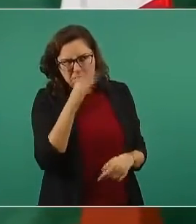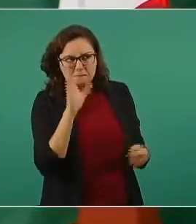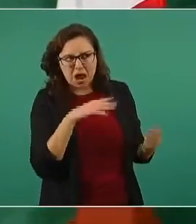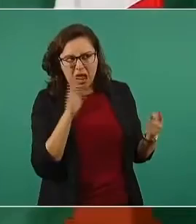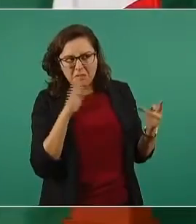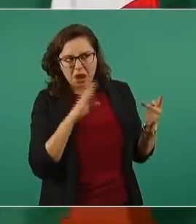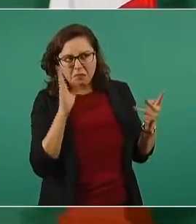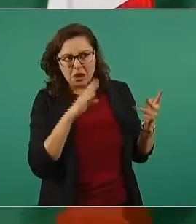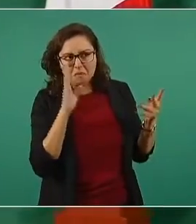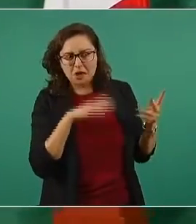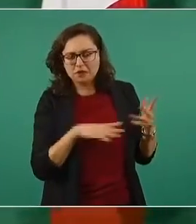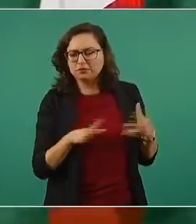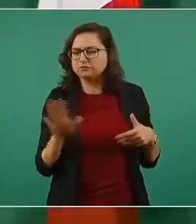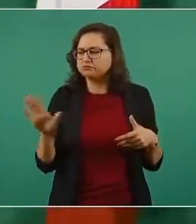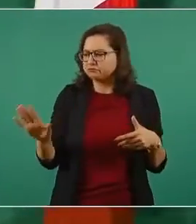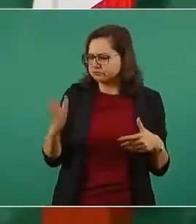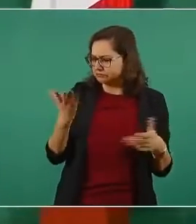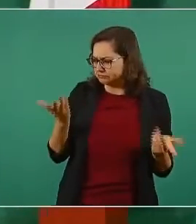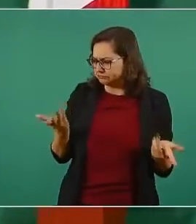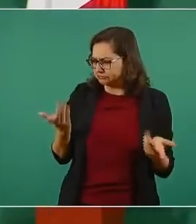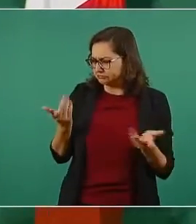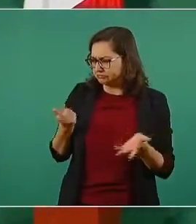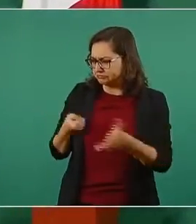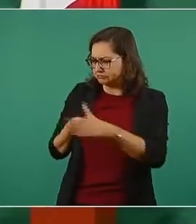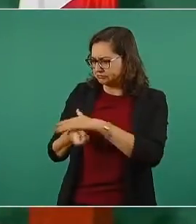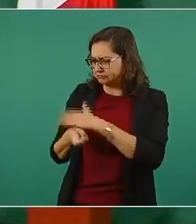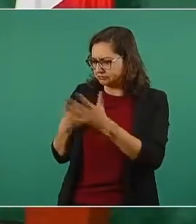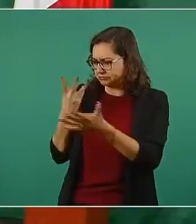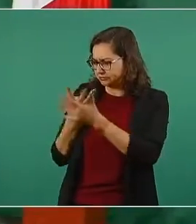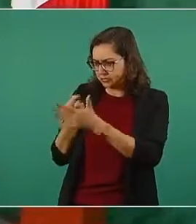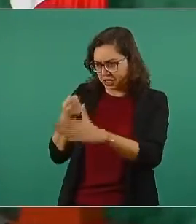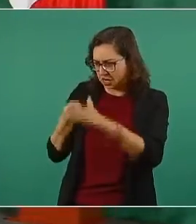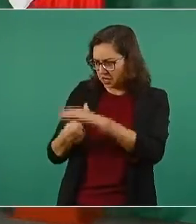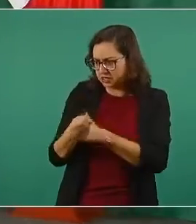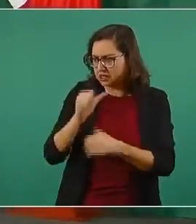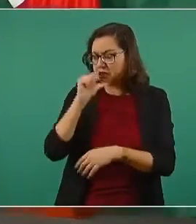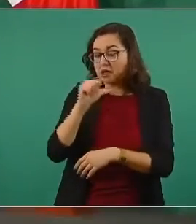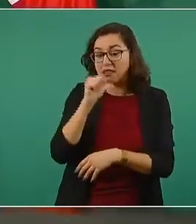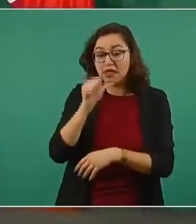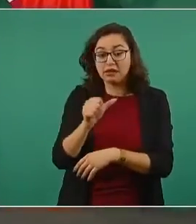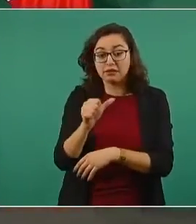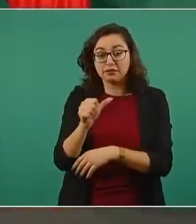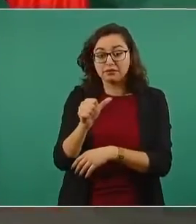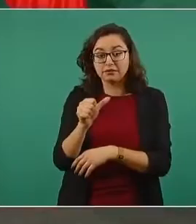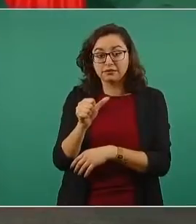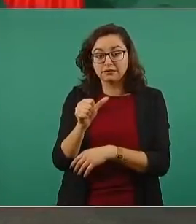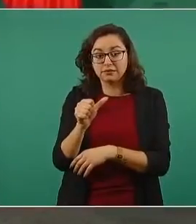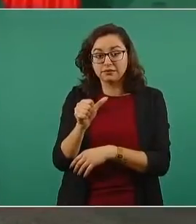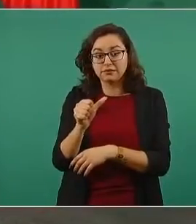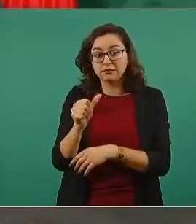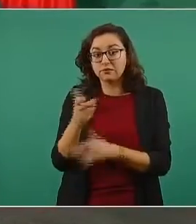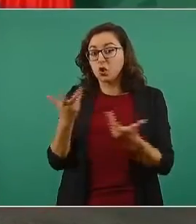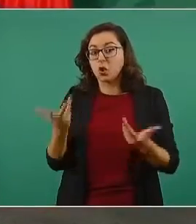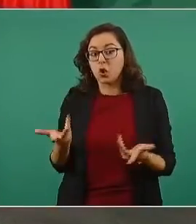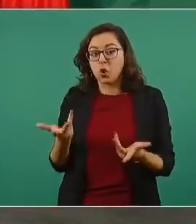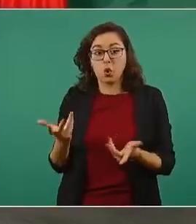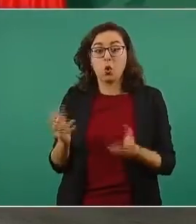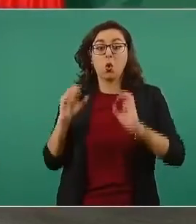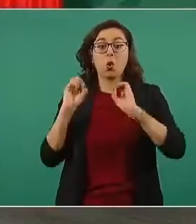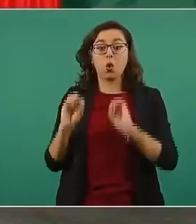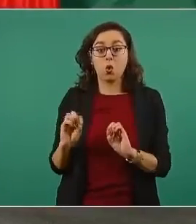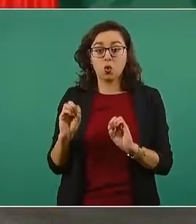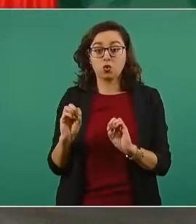Si no iba a la cárcel el opositor o le aplicaban